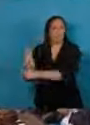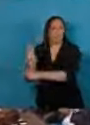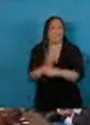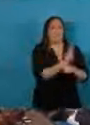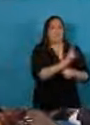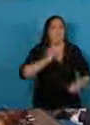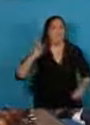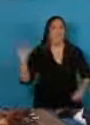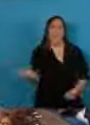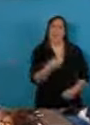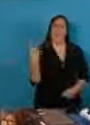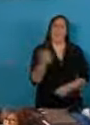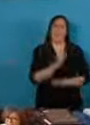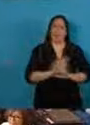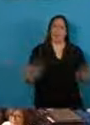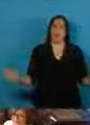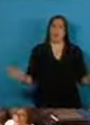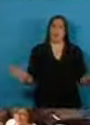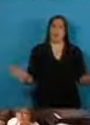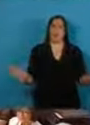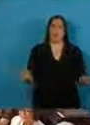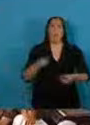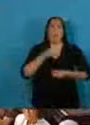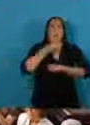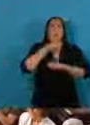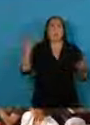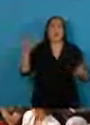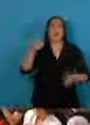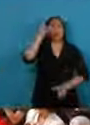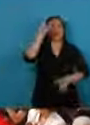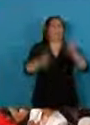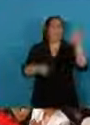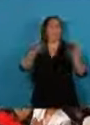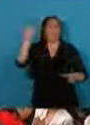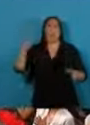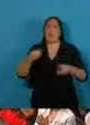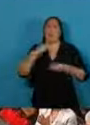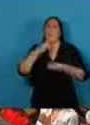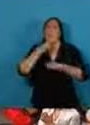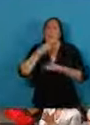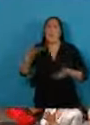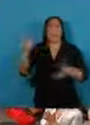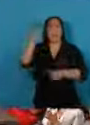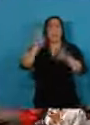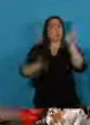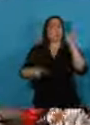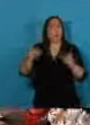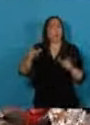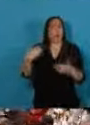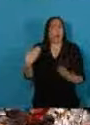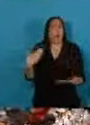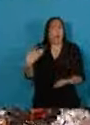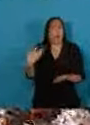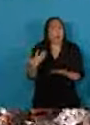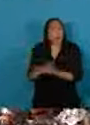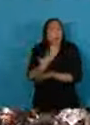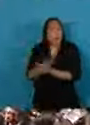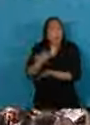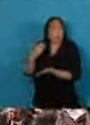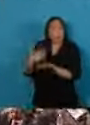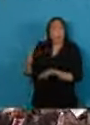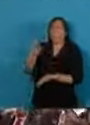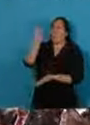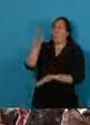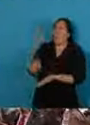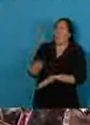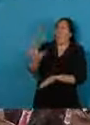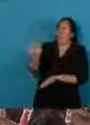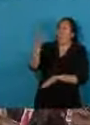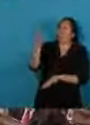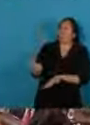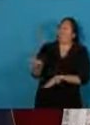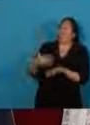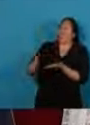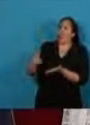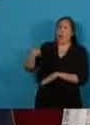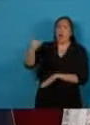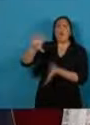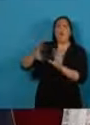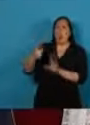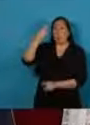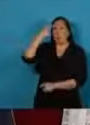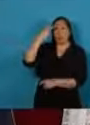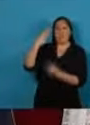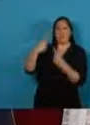porque cualquier ser humano cualquiera de nosotros puede ser discriminado por lo que es por lo que hace o por lo que piensa